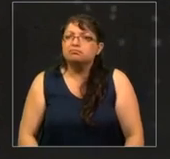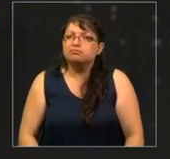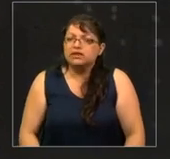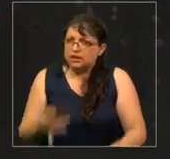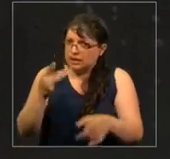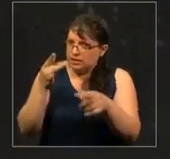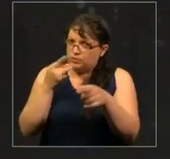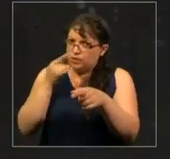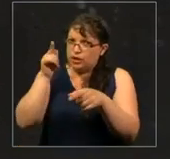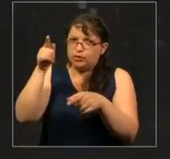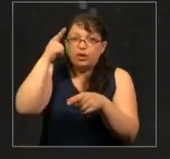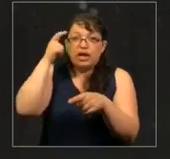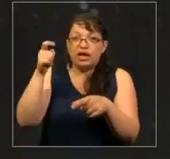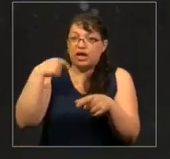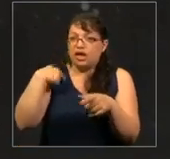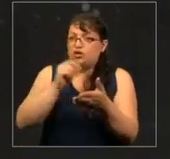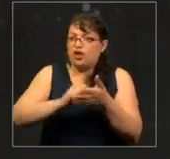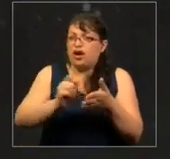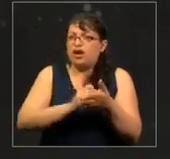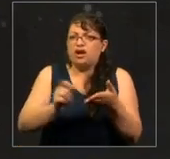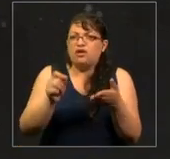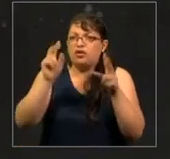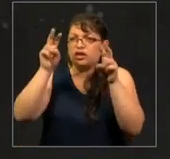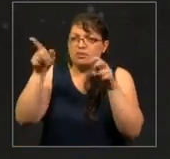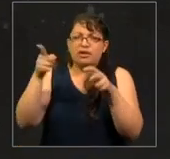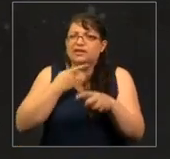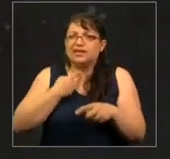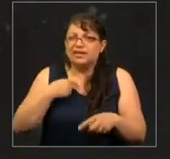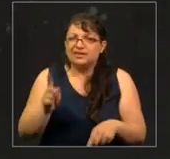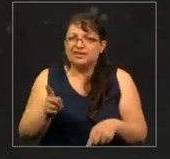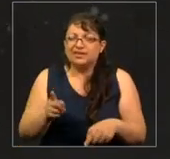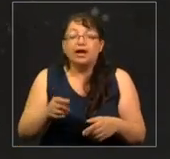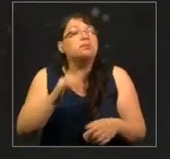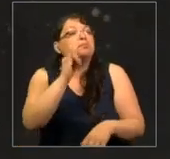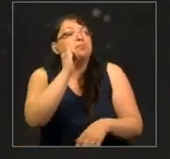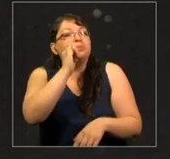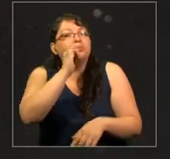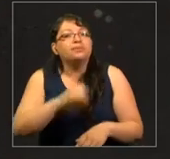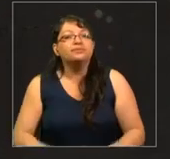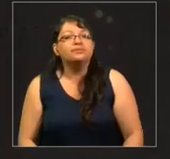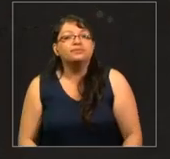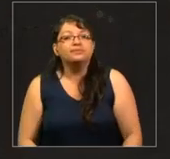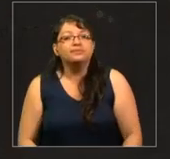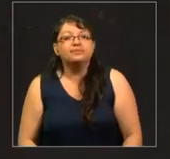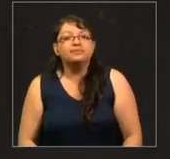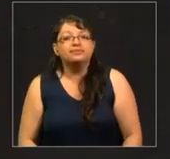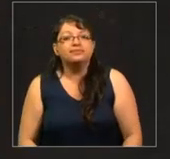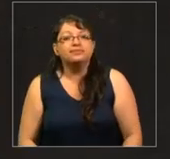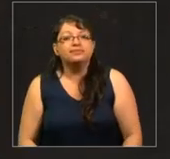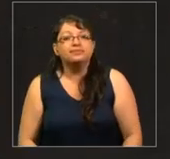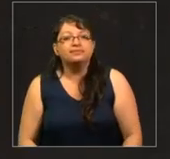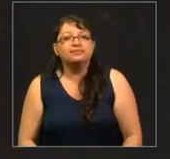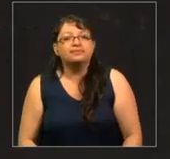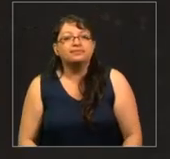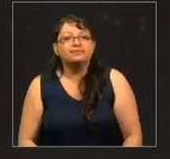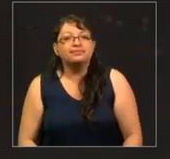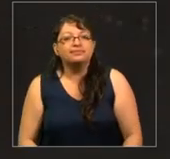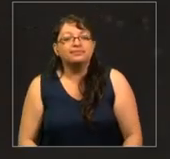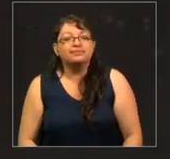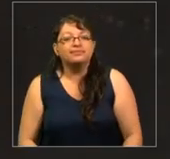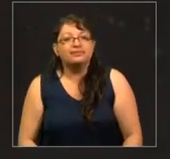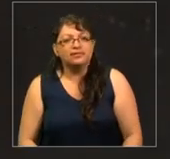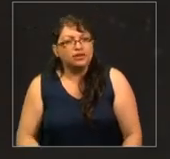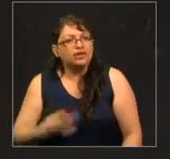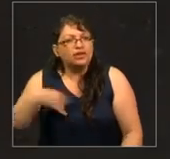porque tú crees que yo escribo sobre cosas que no te van a interesar. Sí, me dijo. Y sabemos